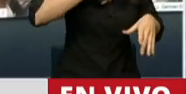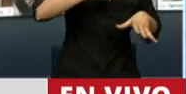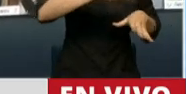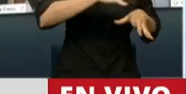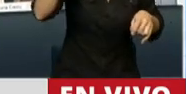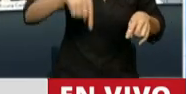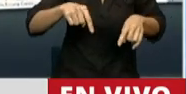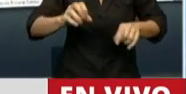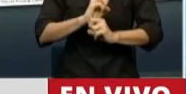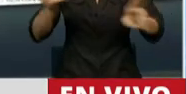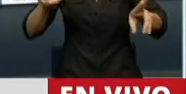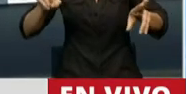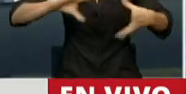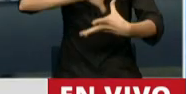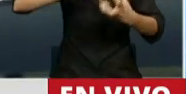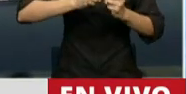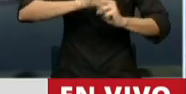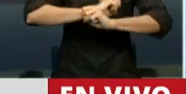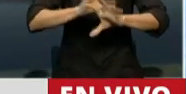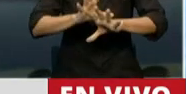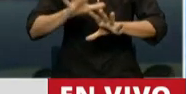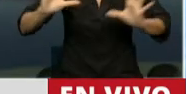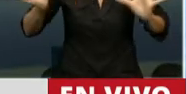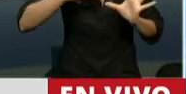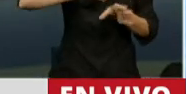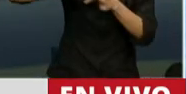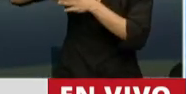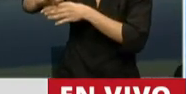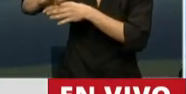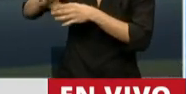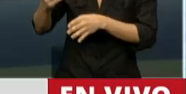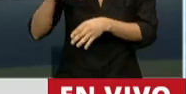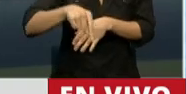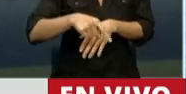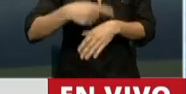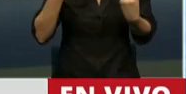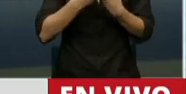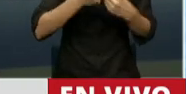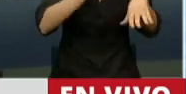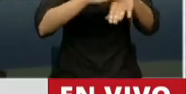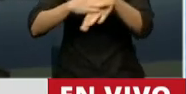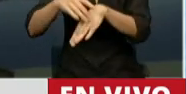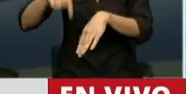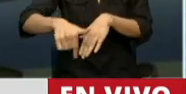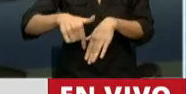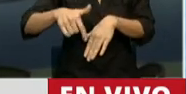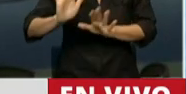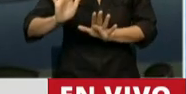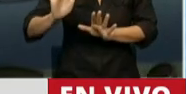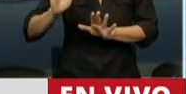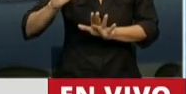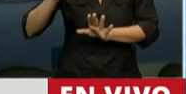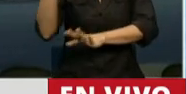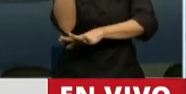reestructurar. Yo leía con... Hoy salieron muchos de los responsables de este proceso a opinar